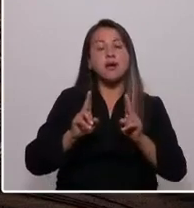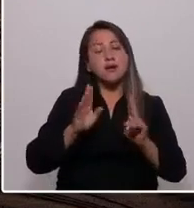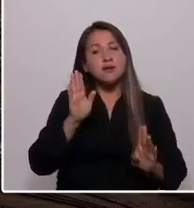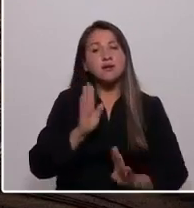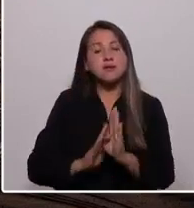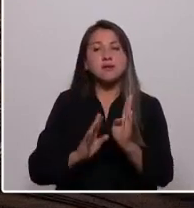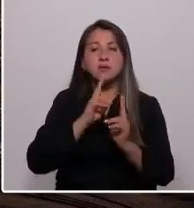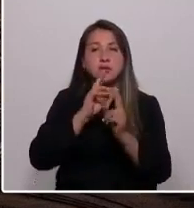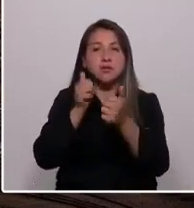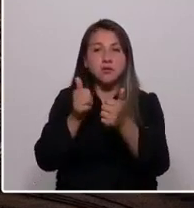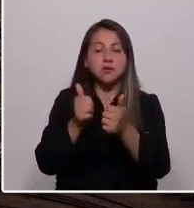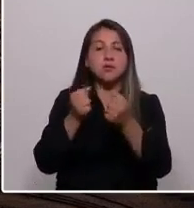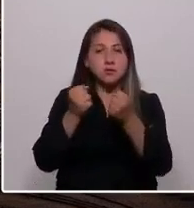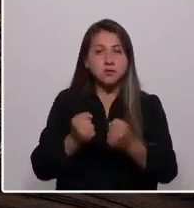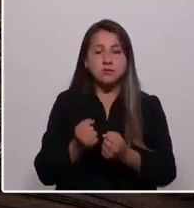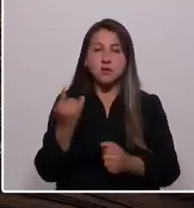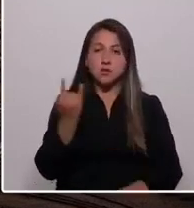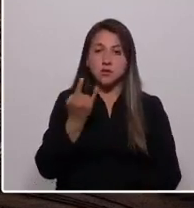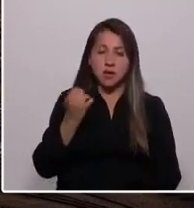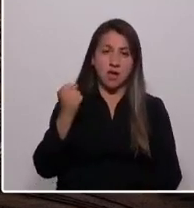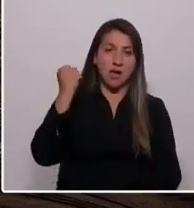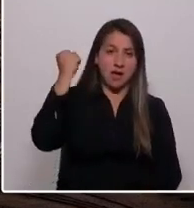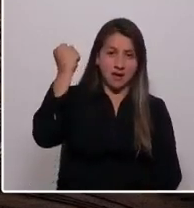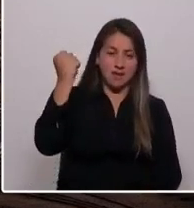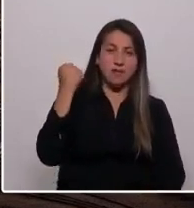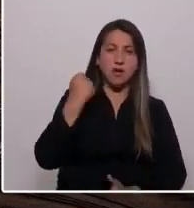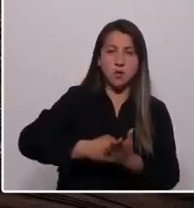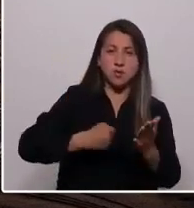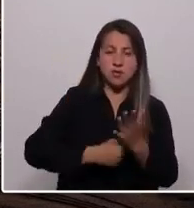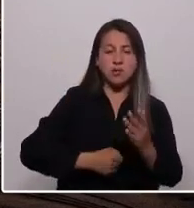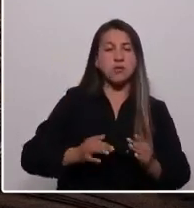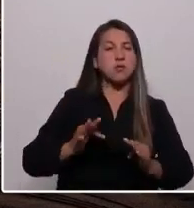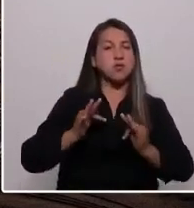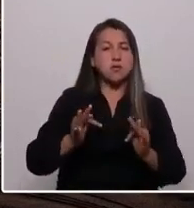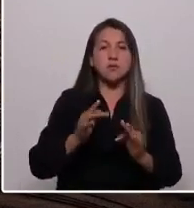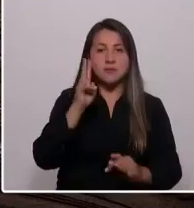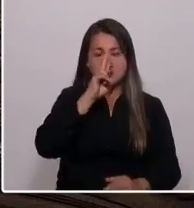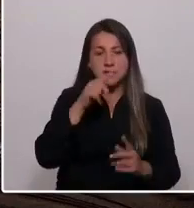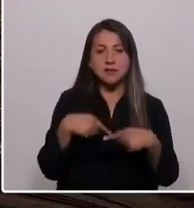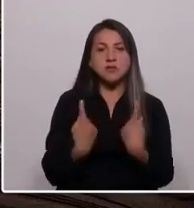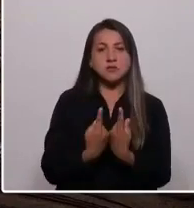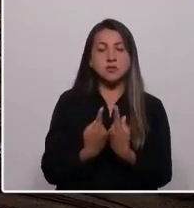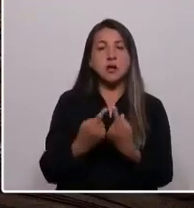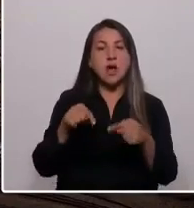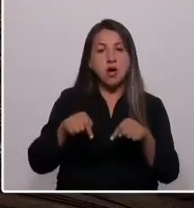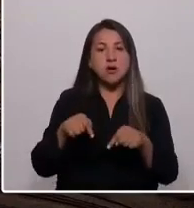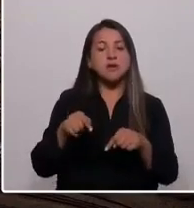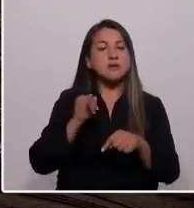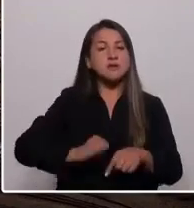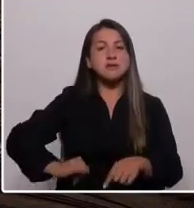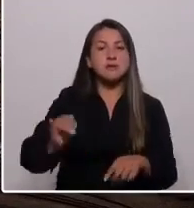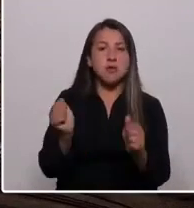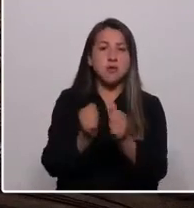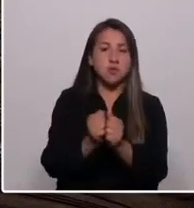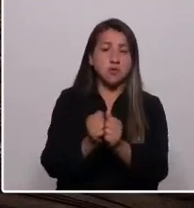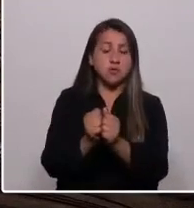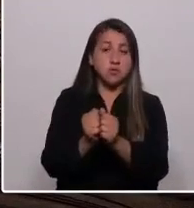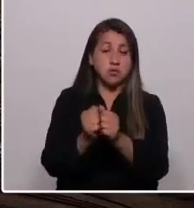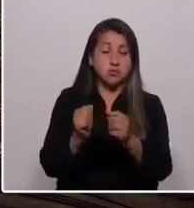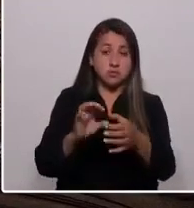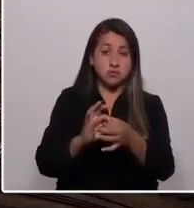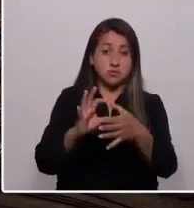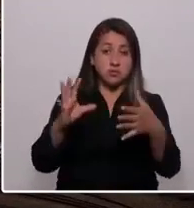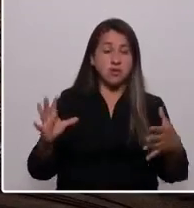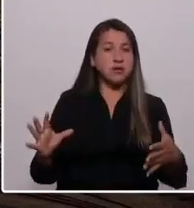posible y urgente. Arriba las y los que luchan, nunca más sin nosotras, ahora y para siempre juntos. No nos suelten compañeros en las